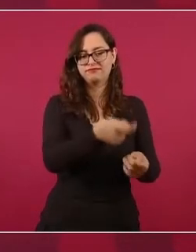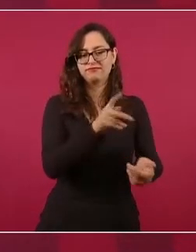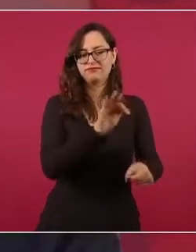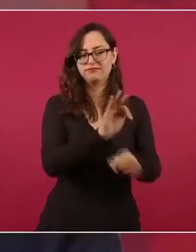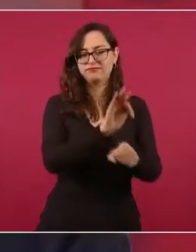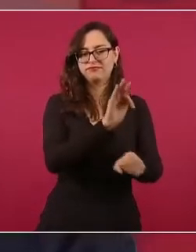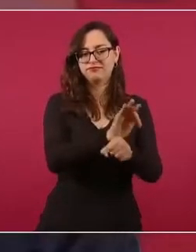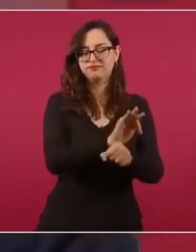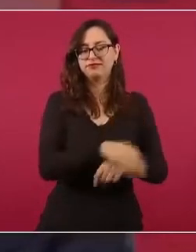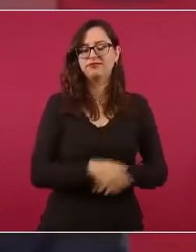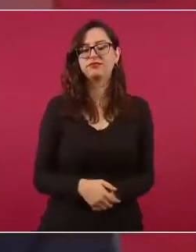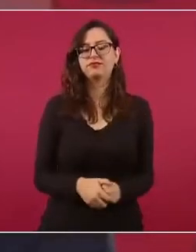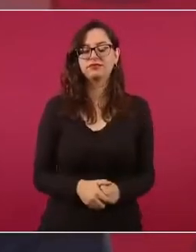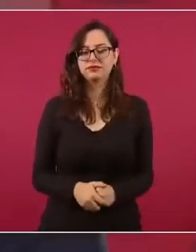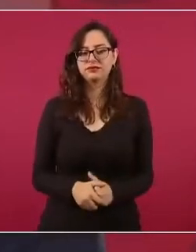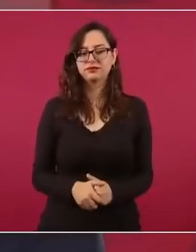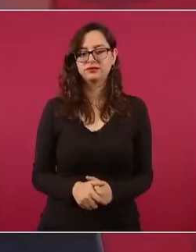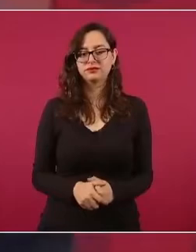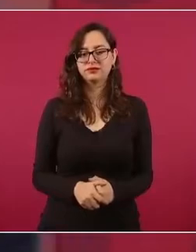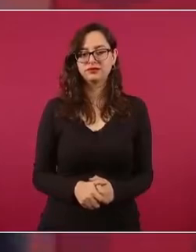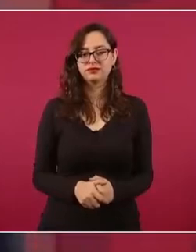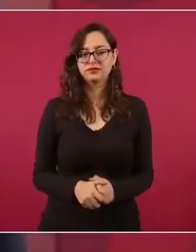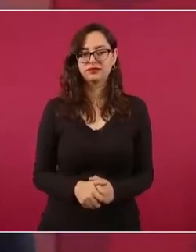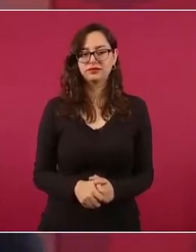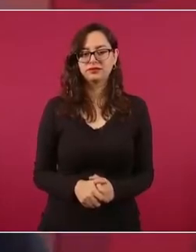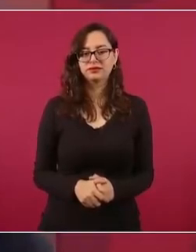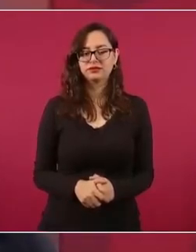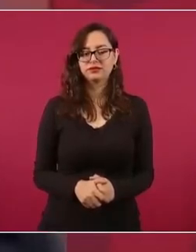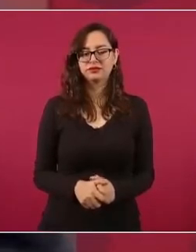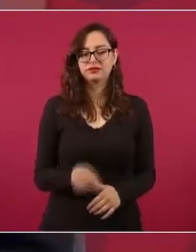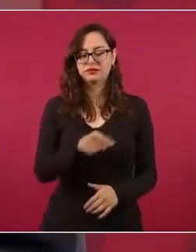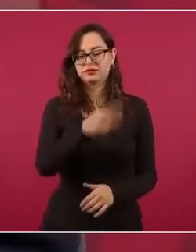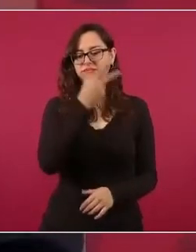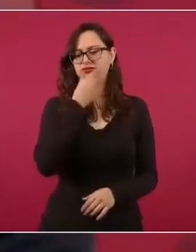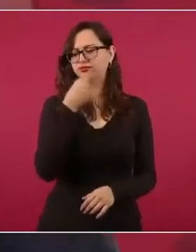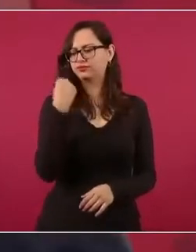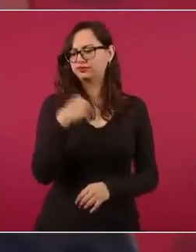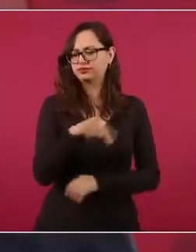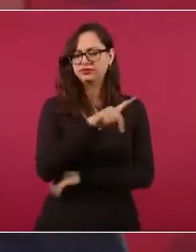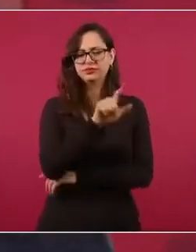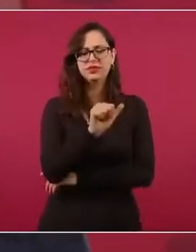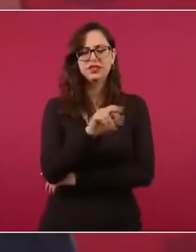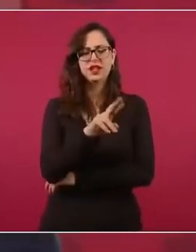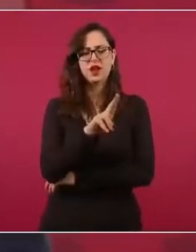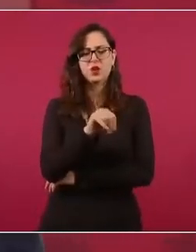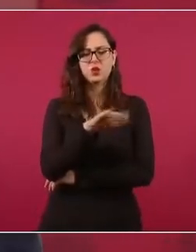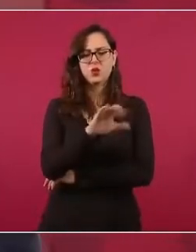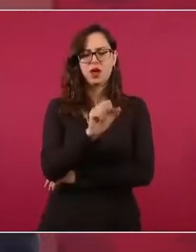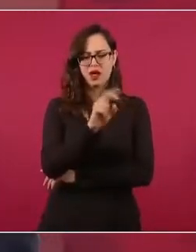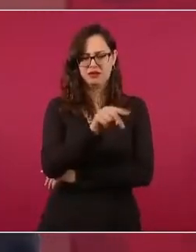Sarucán, que ahí anda todavía